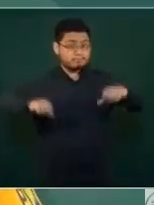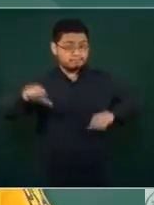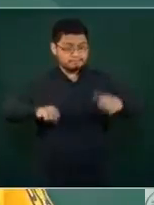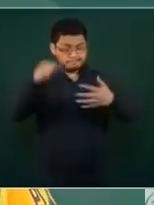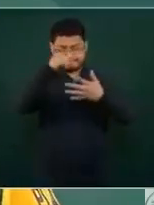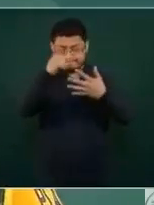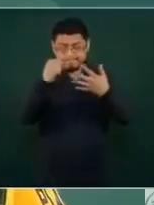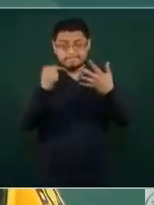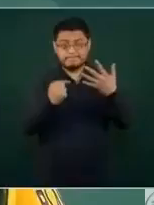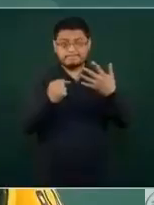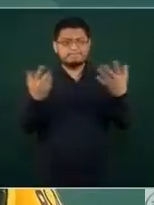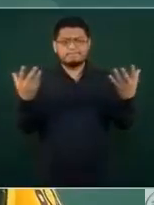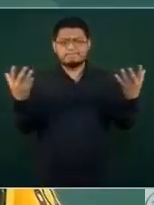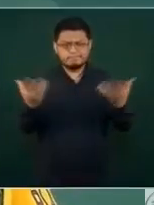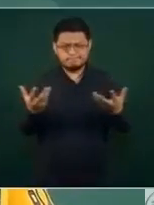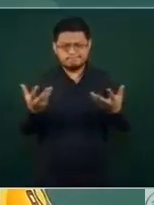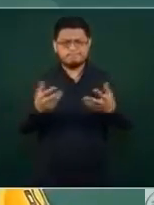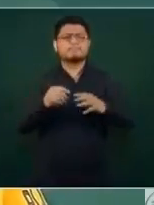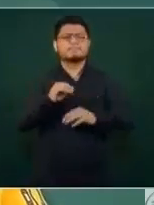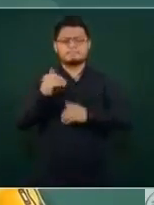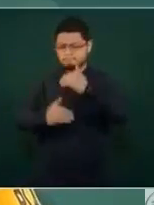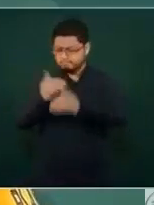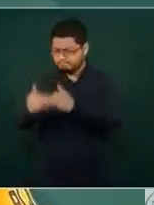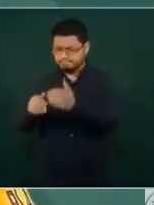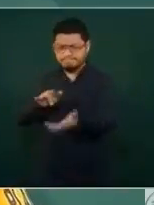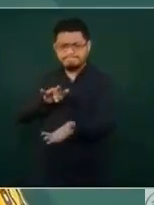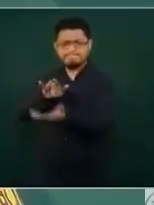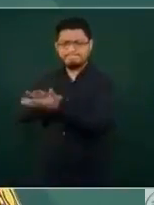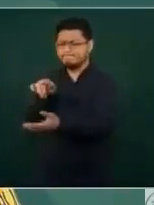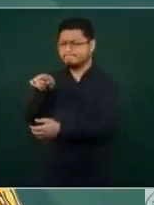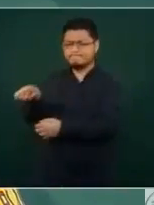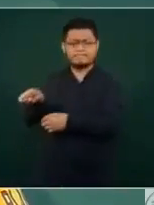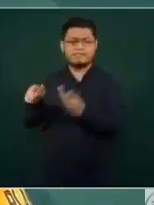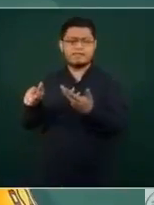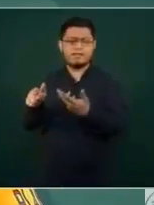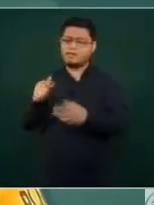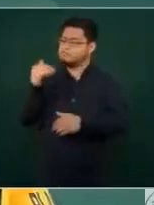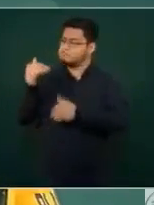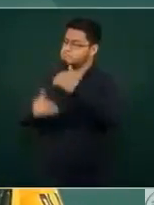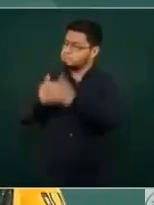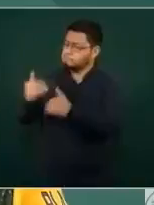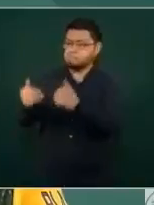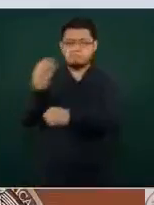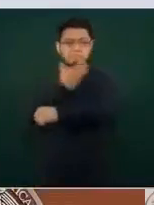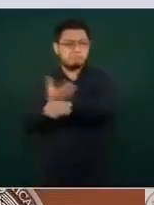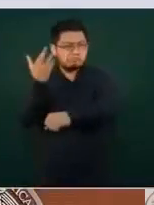todo lo que realizamos en apoyo a este sistema han sido coordinadas